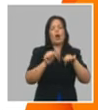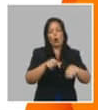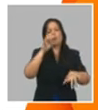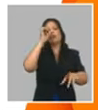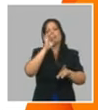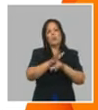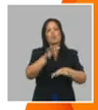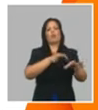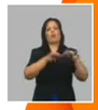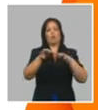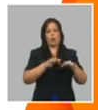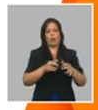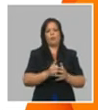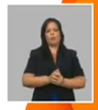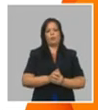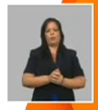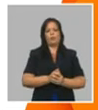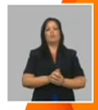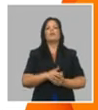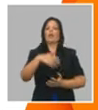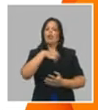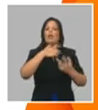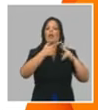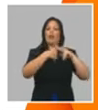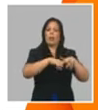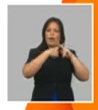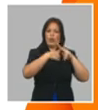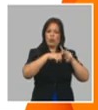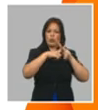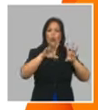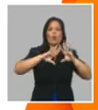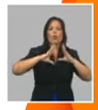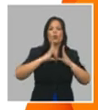actividad de servicios técnicos y personales?